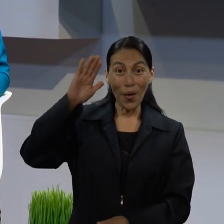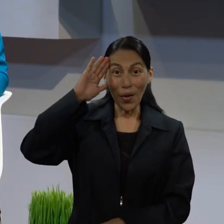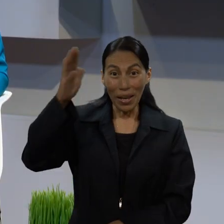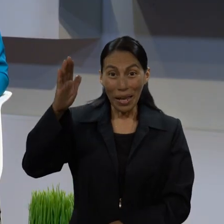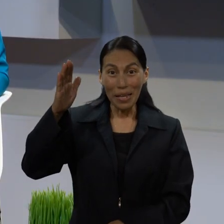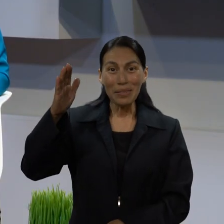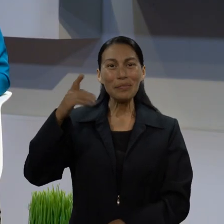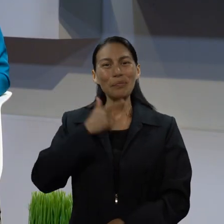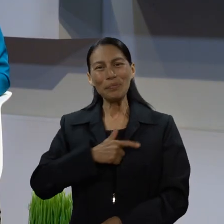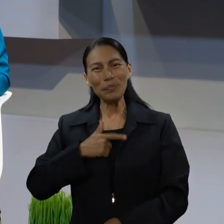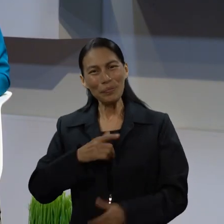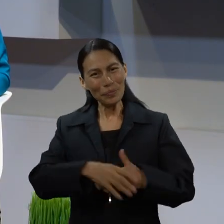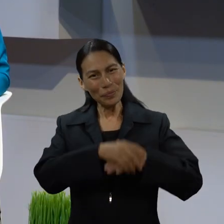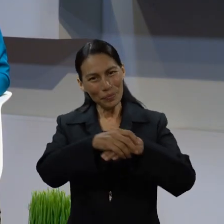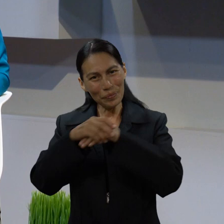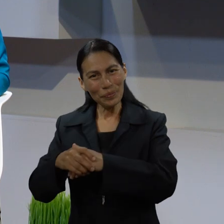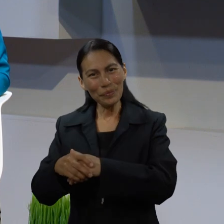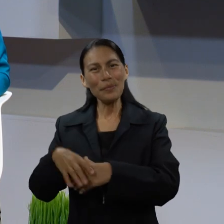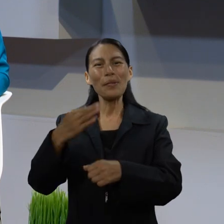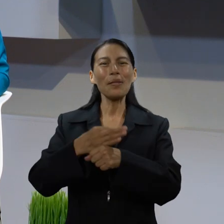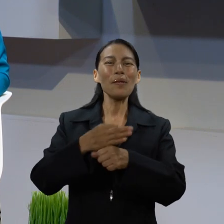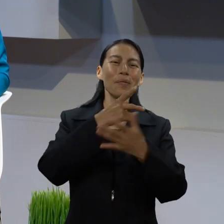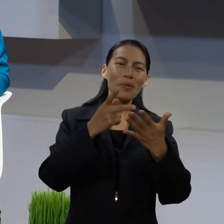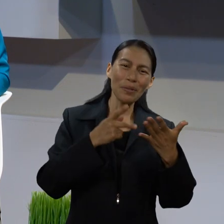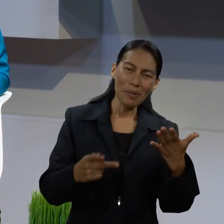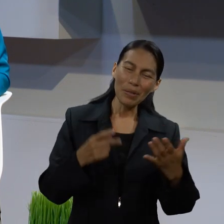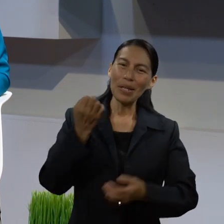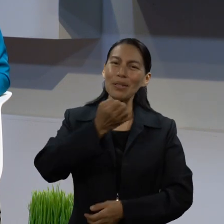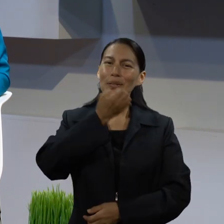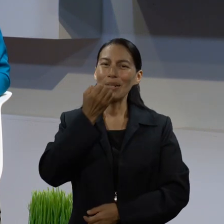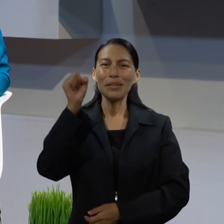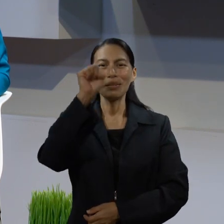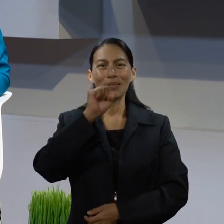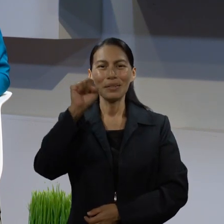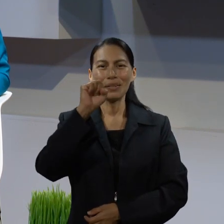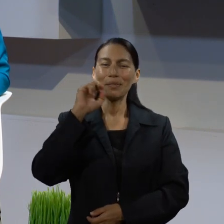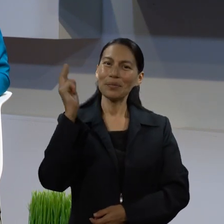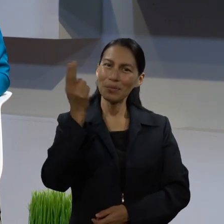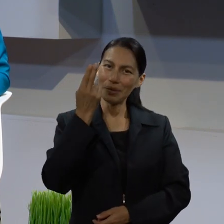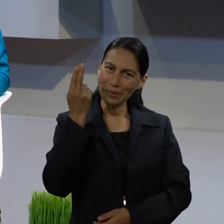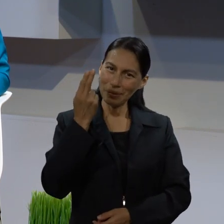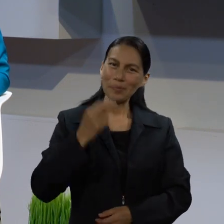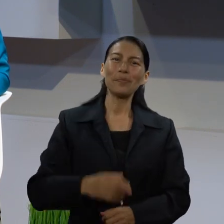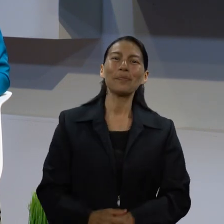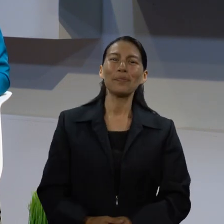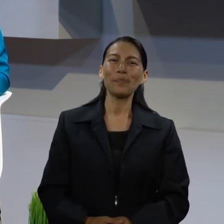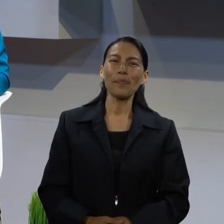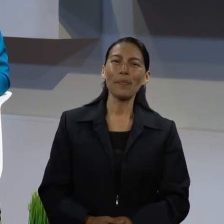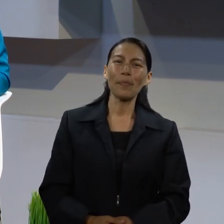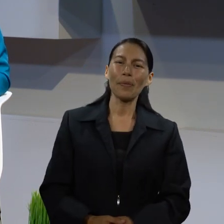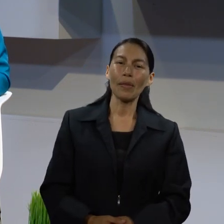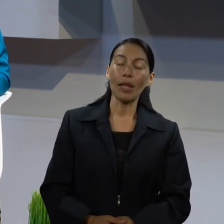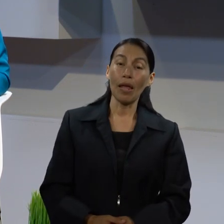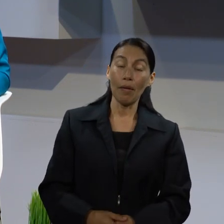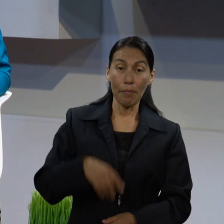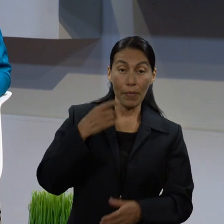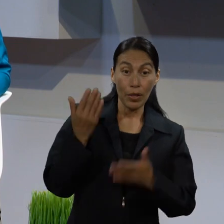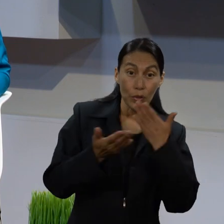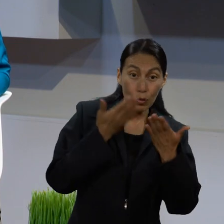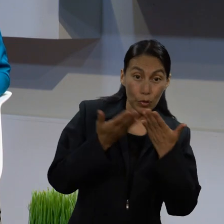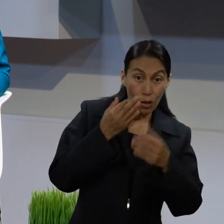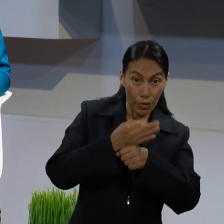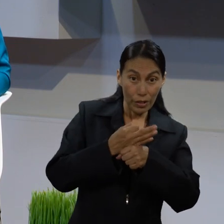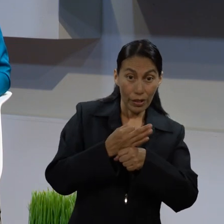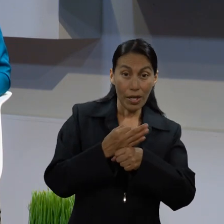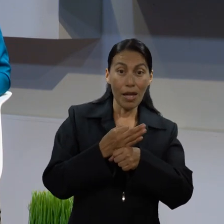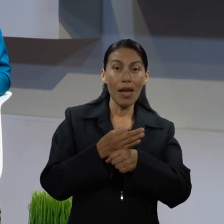¿Qué tal? Me alegra saludarles en este programa de Escuela Sabática Universitaria. Para el